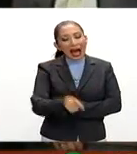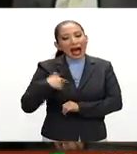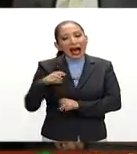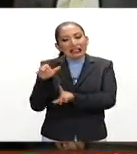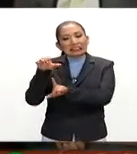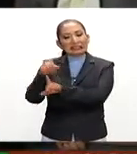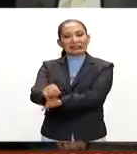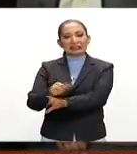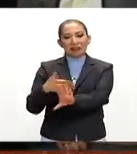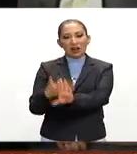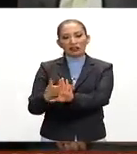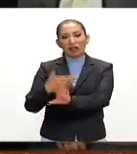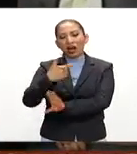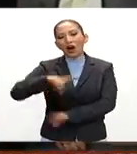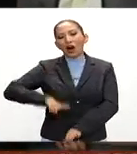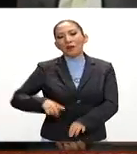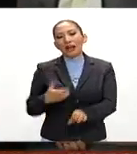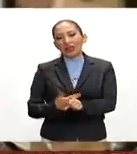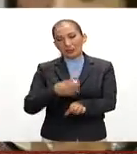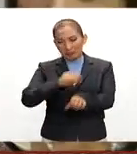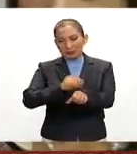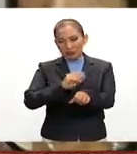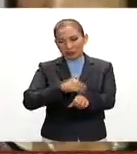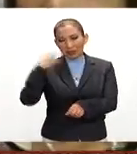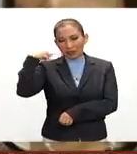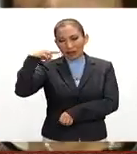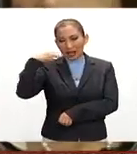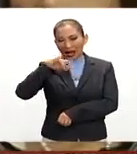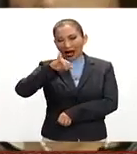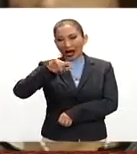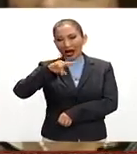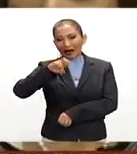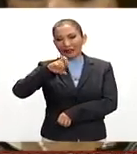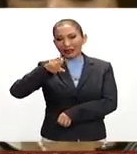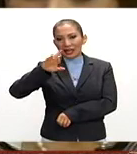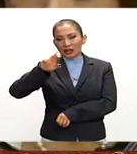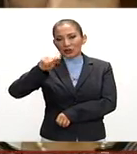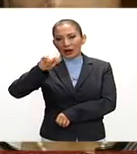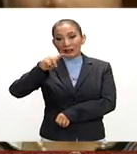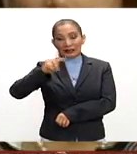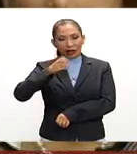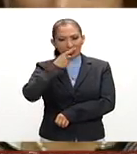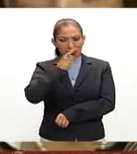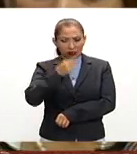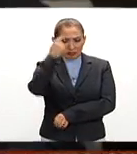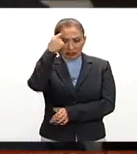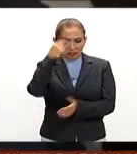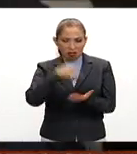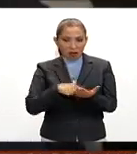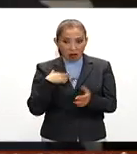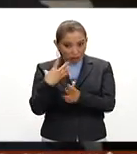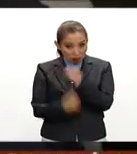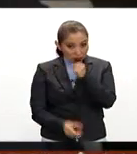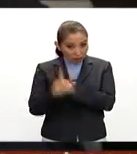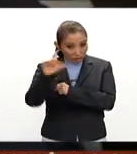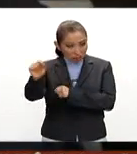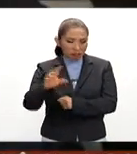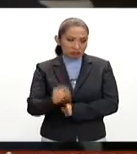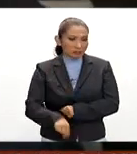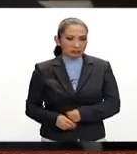aprehensión en contra del gobernador con licencia de Veracruz, Javier Duarte. Negó que se le haya dejado escapar.